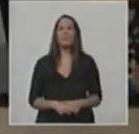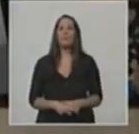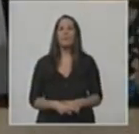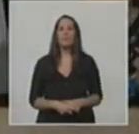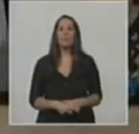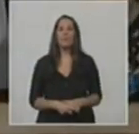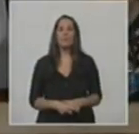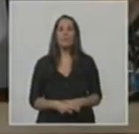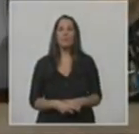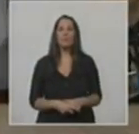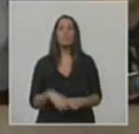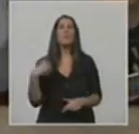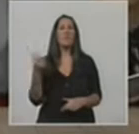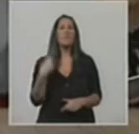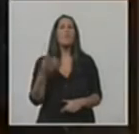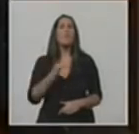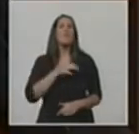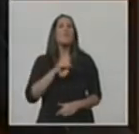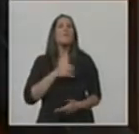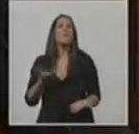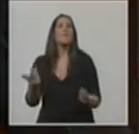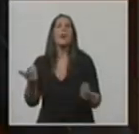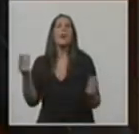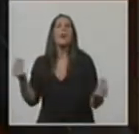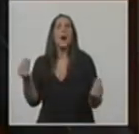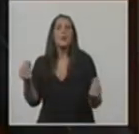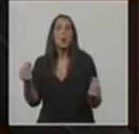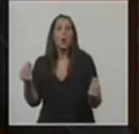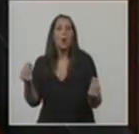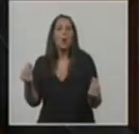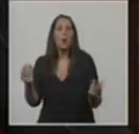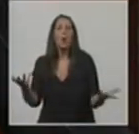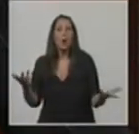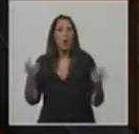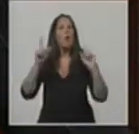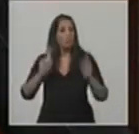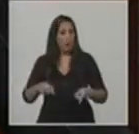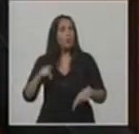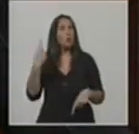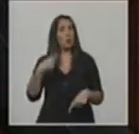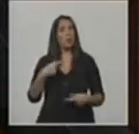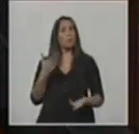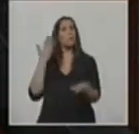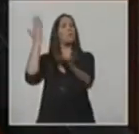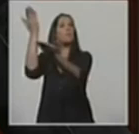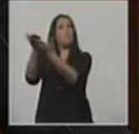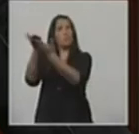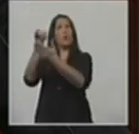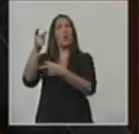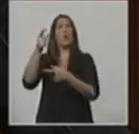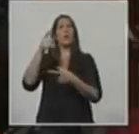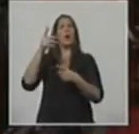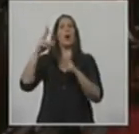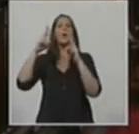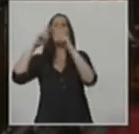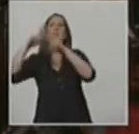Queremos saber qué ocurrió. Y por eso también elevamos a rango de Secretaría de Estado la unidad especial de investigación de